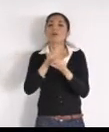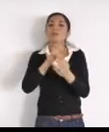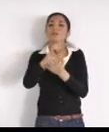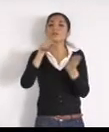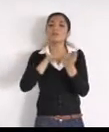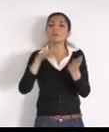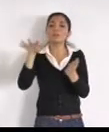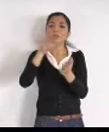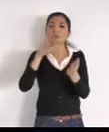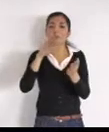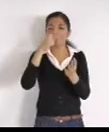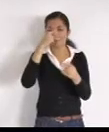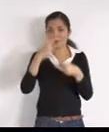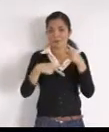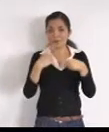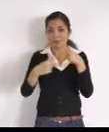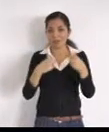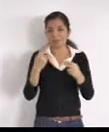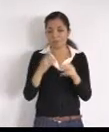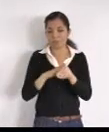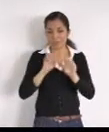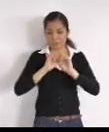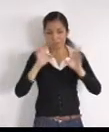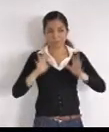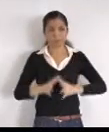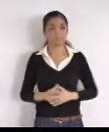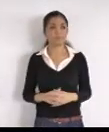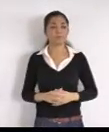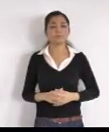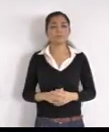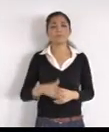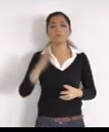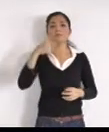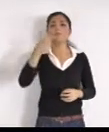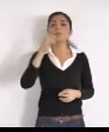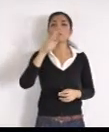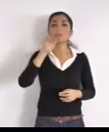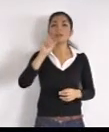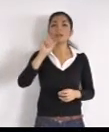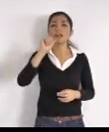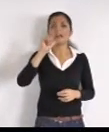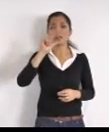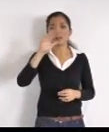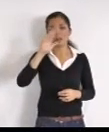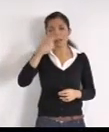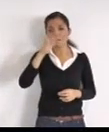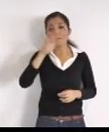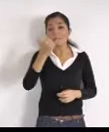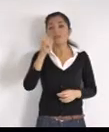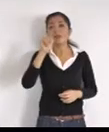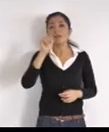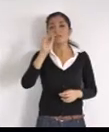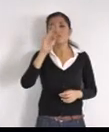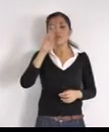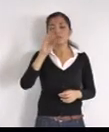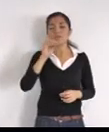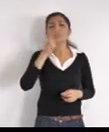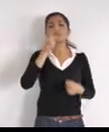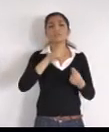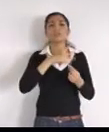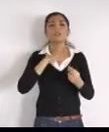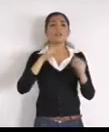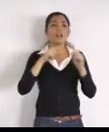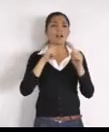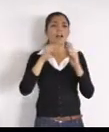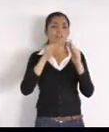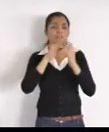Gaby Alfaro, por el Facebook, del gobierno, yo tengo una casa, en el Chirimoyo, de la cual, hice tres locales, que están divididos, por tabla roca, ustedes me quieran